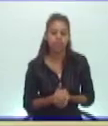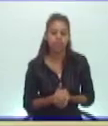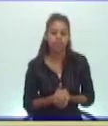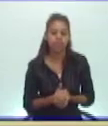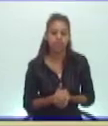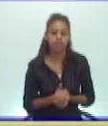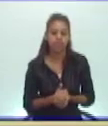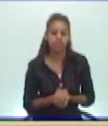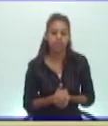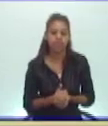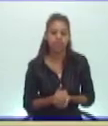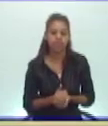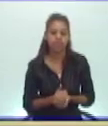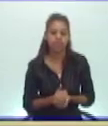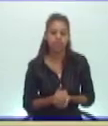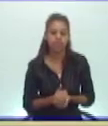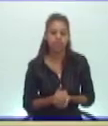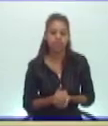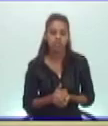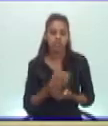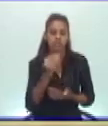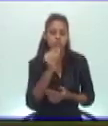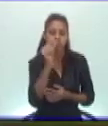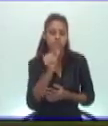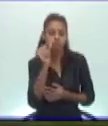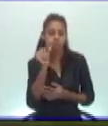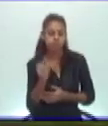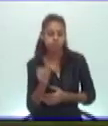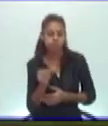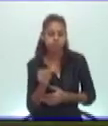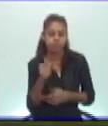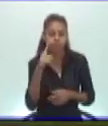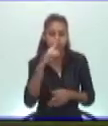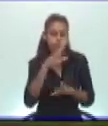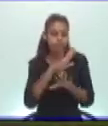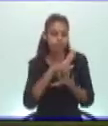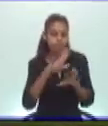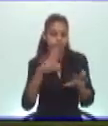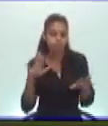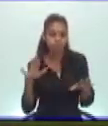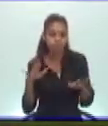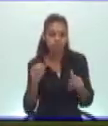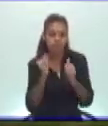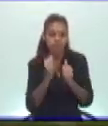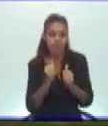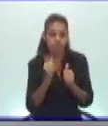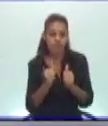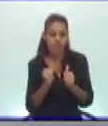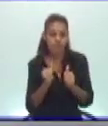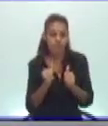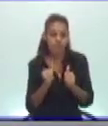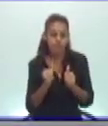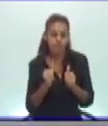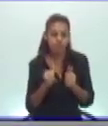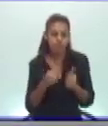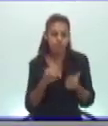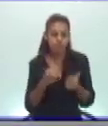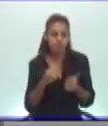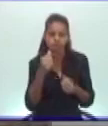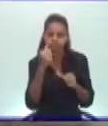Muchas personas que han acabado con una fuerte adicción a las drogas, no pensaban que pudiera ser así.